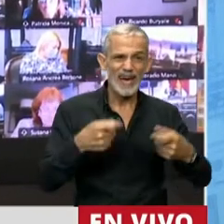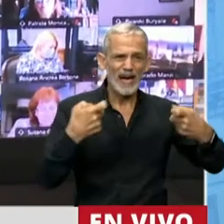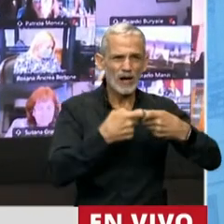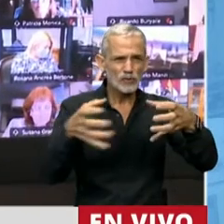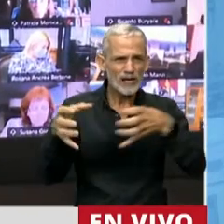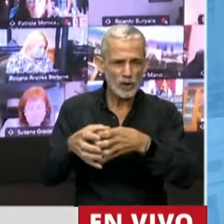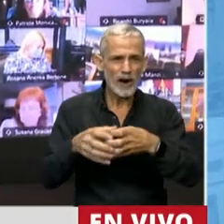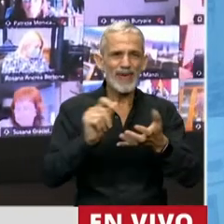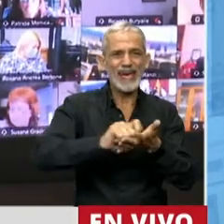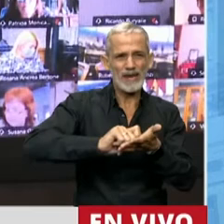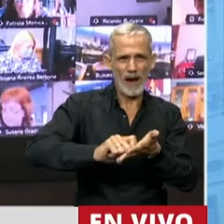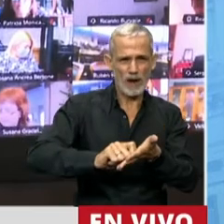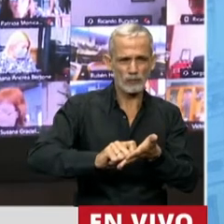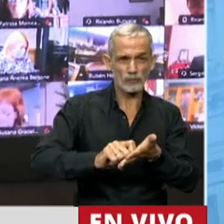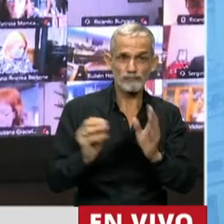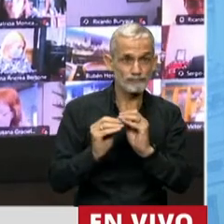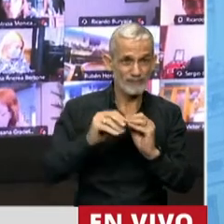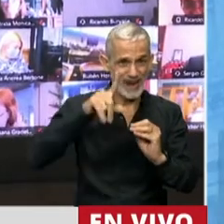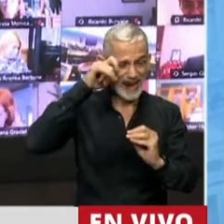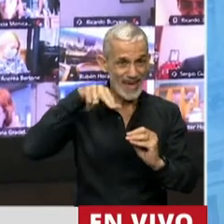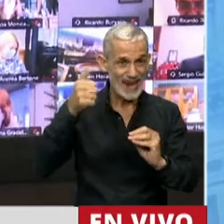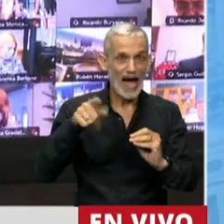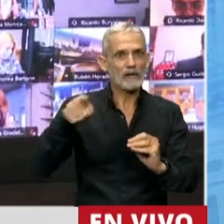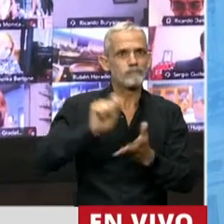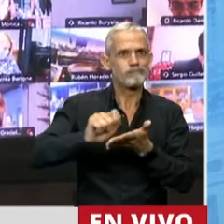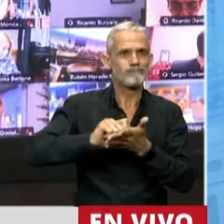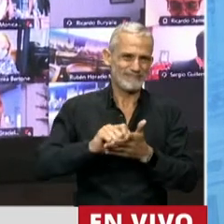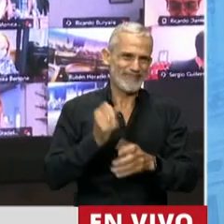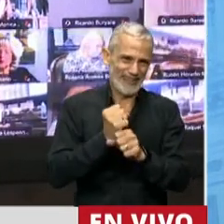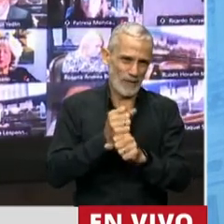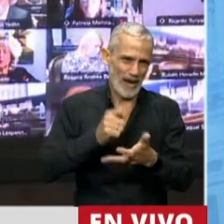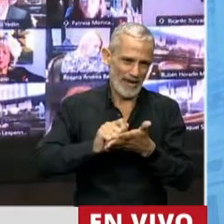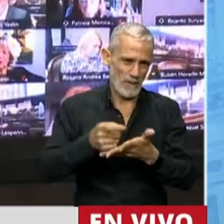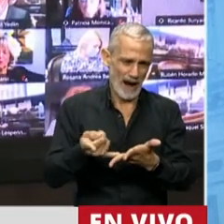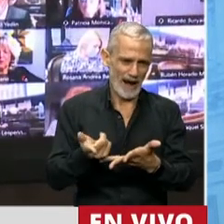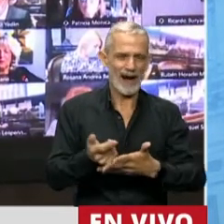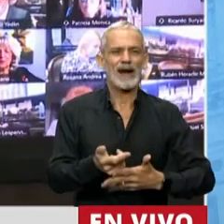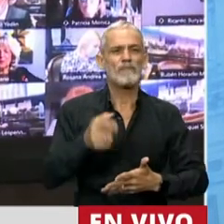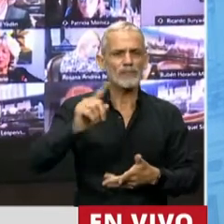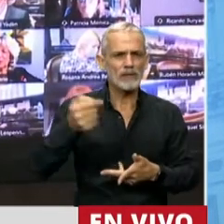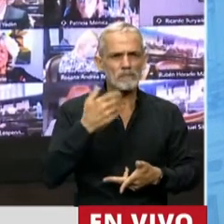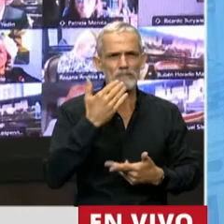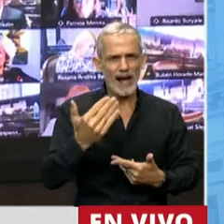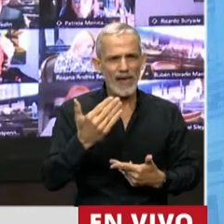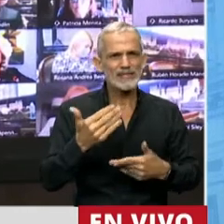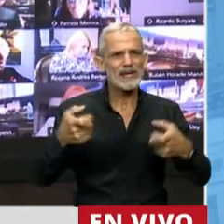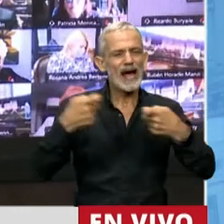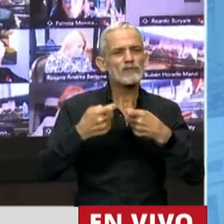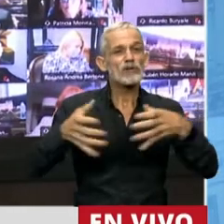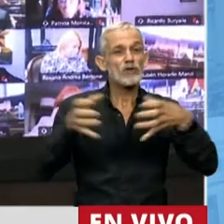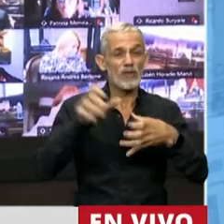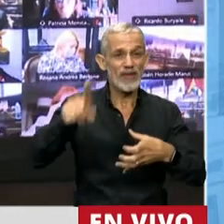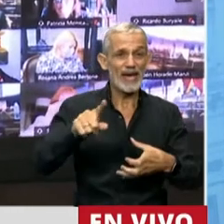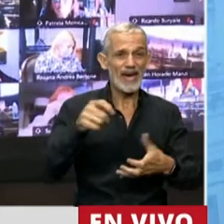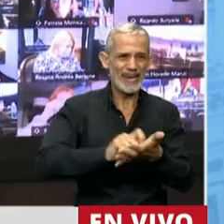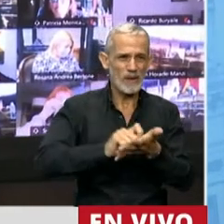escribanos, nuestra colega Elena es notaria, tengo que agradecer también acá al Colegio de Escribanos